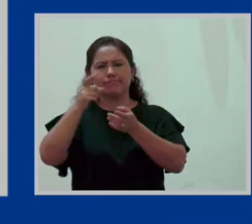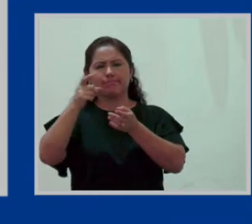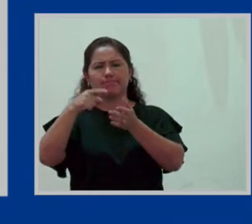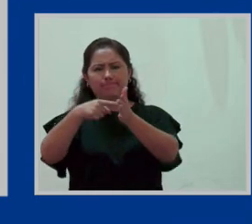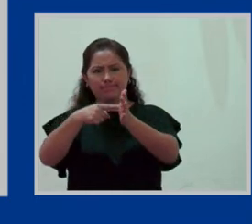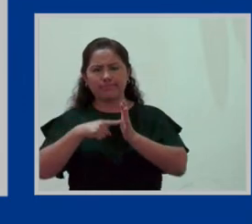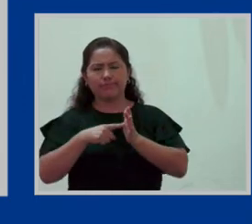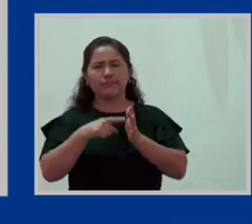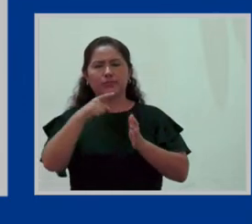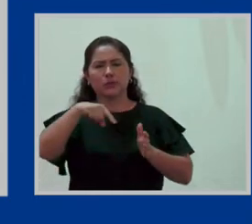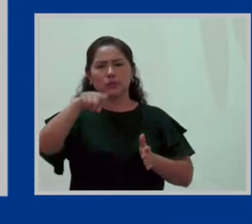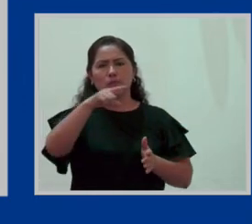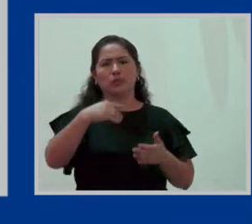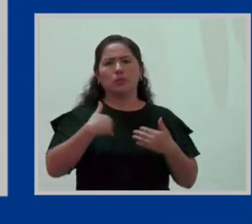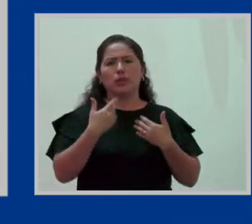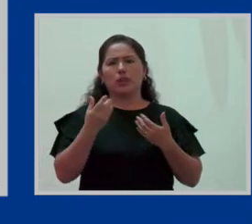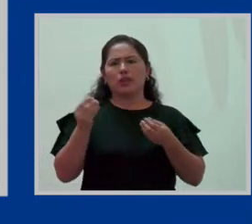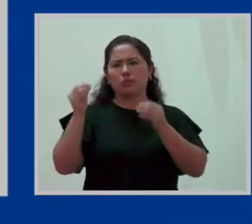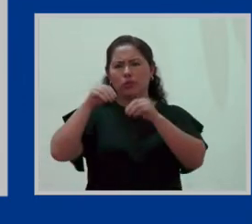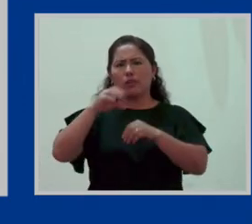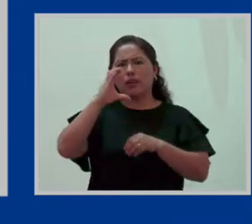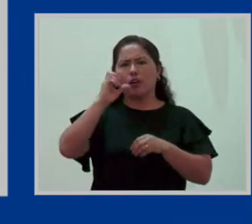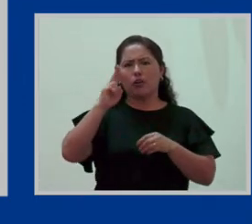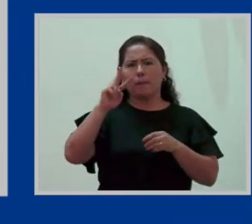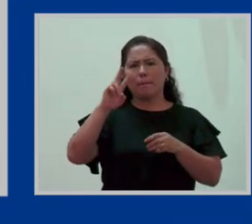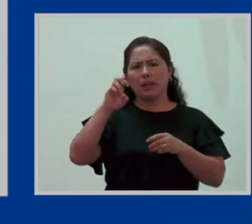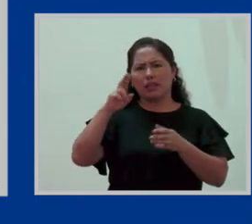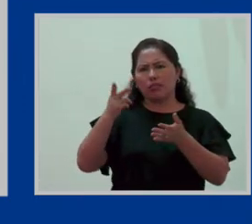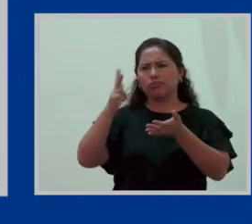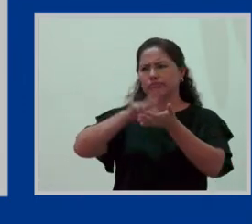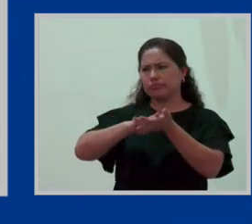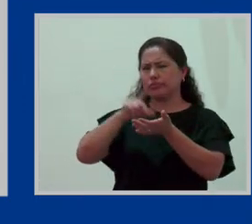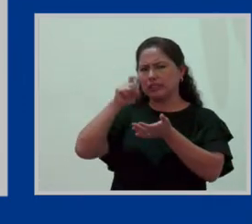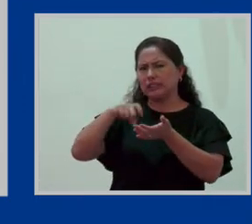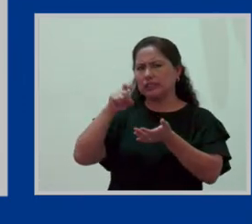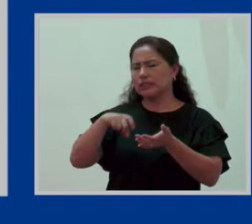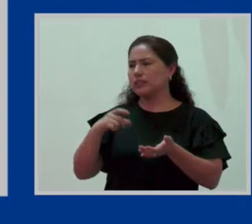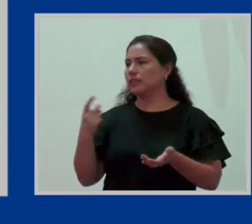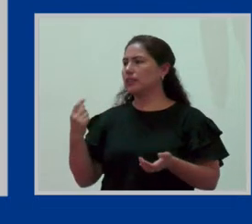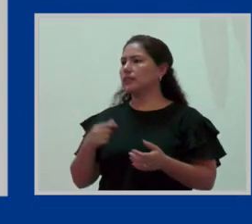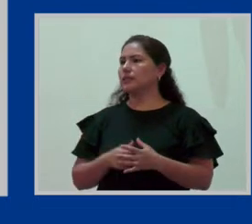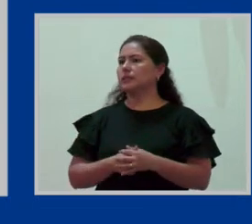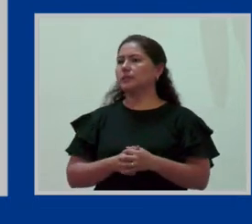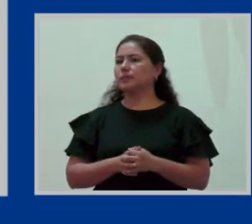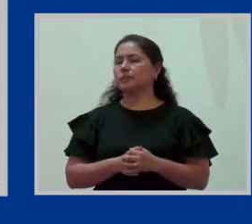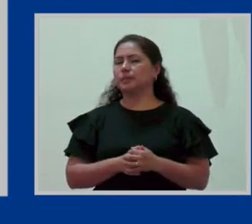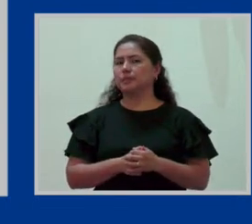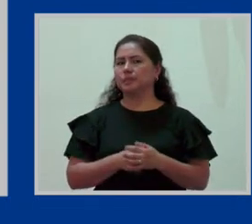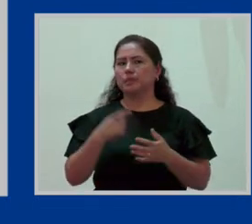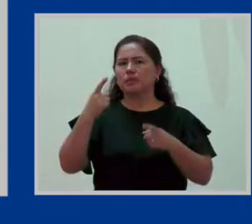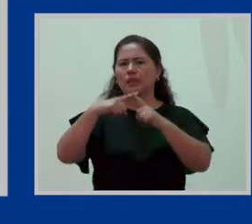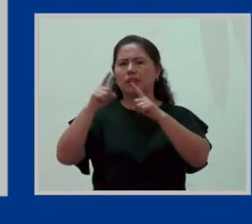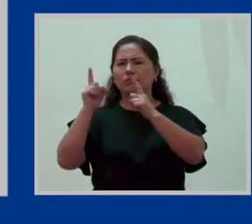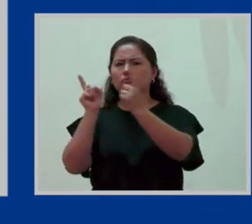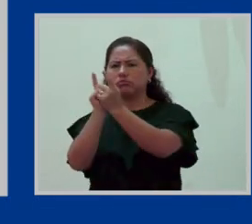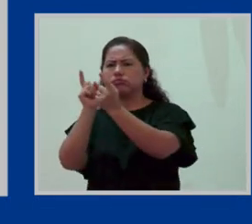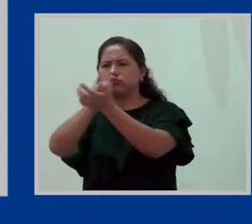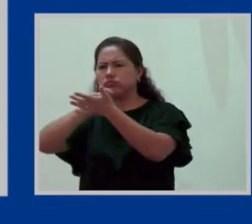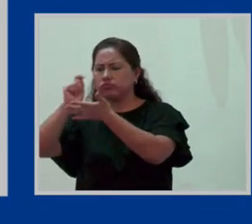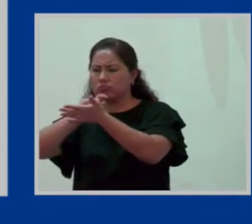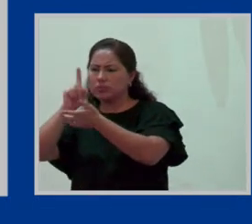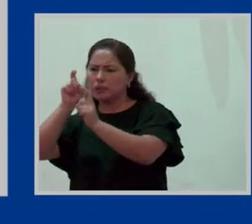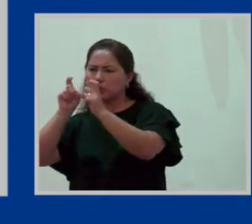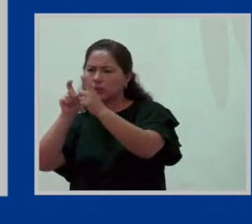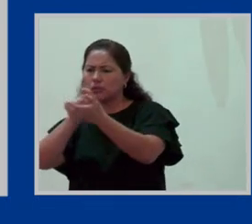consonancia con este convenio. ¿Por qué este tema afecta más a las mujeres? Porque está probado en todas las encuestas y estudios de que